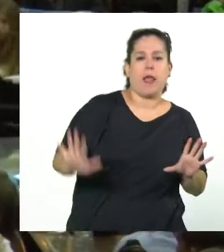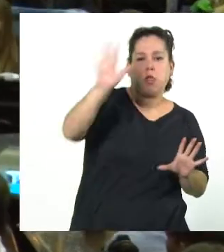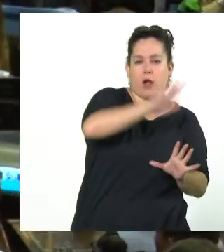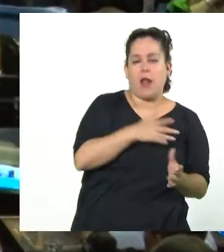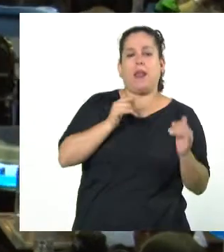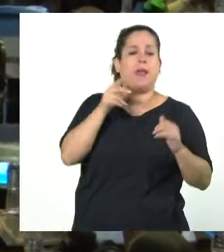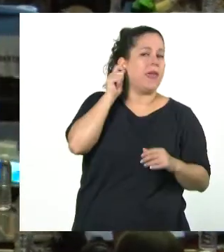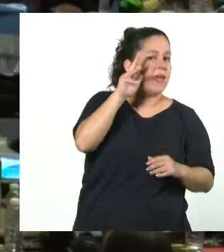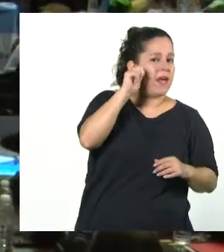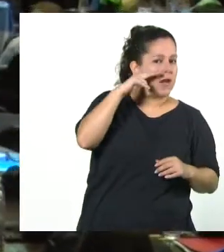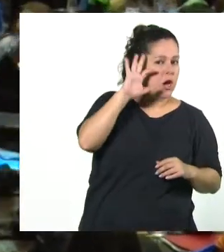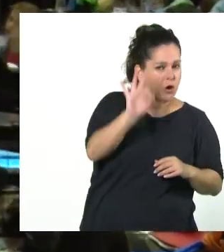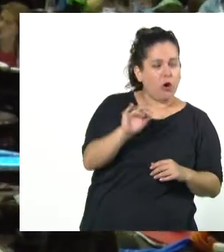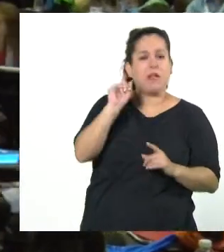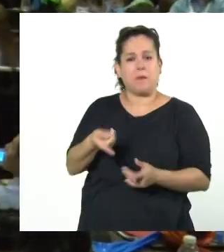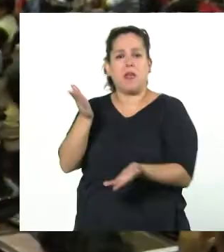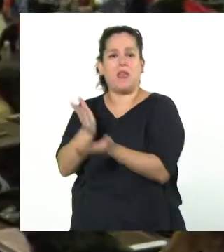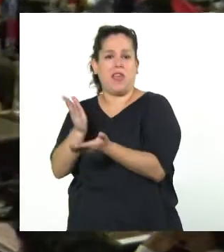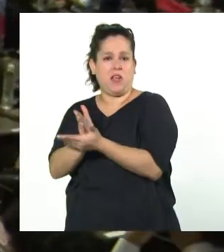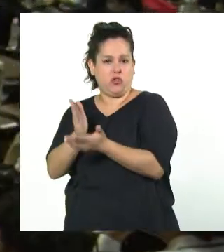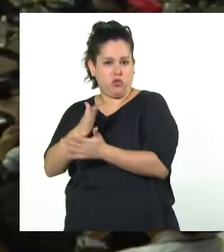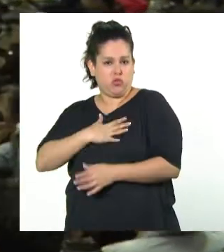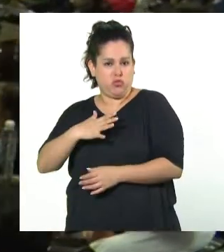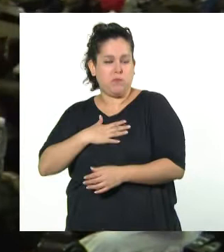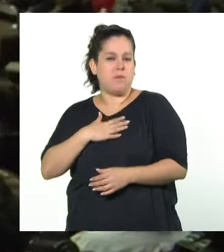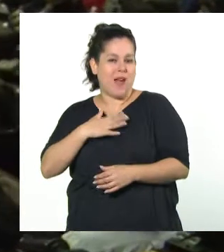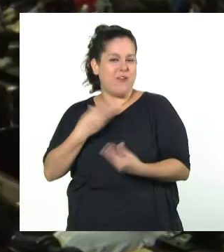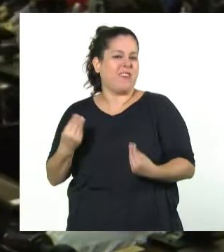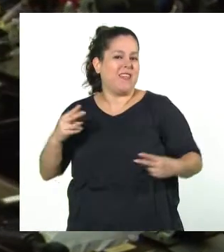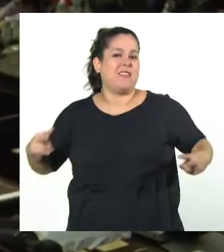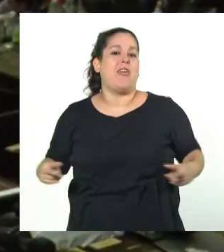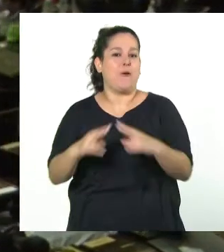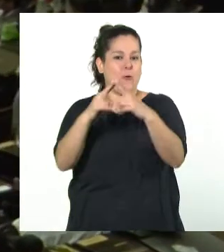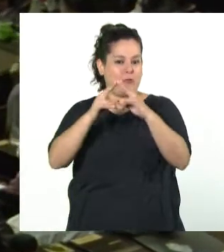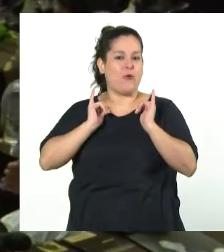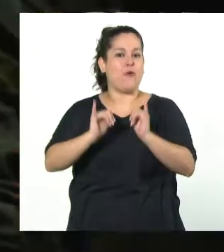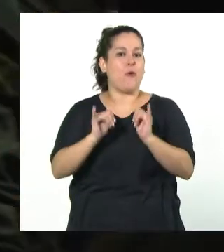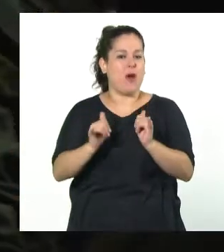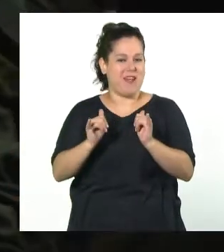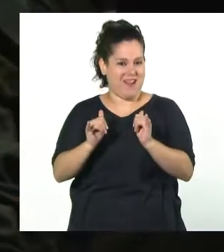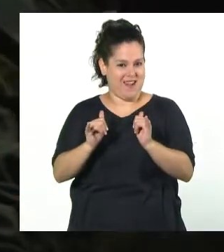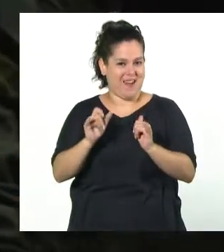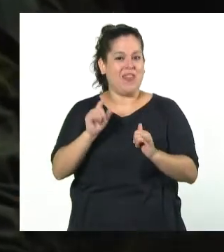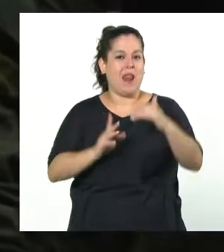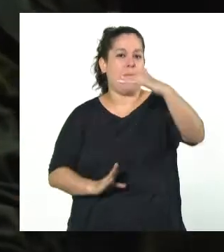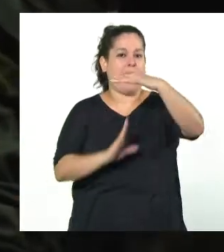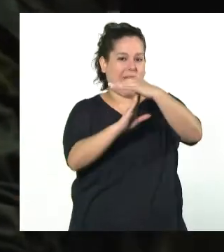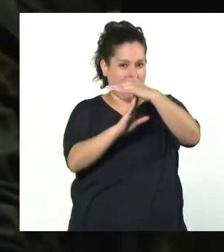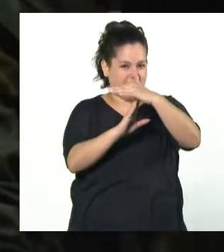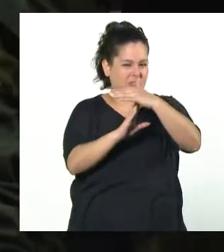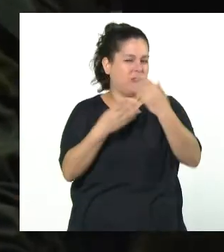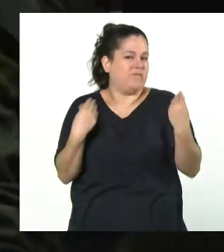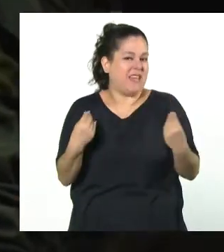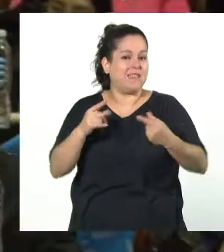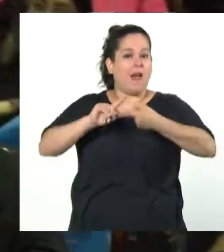Humanos, en el cierre del IX Encuentro Nacional del Parlamento Juvenil del Mercosur. Esta propuesta se realiza cada año en el marco de un